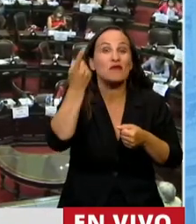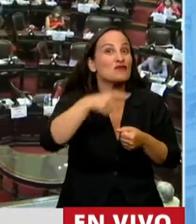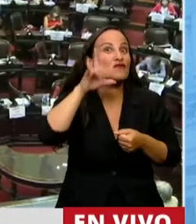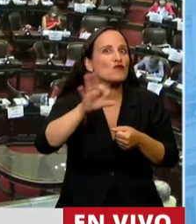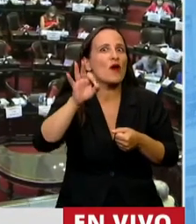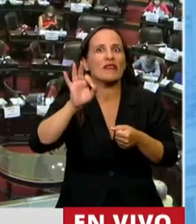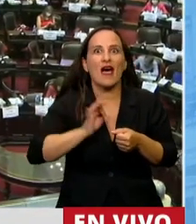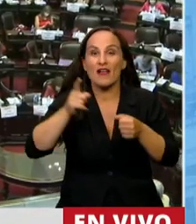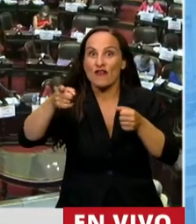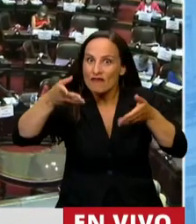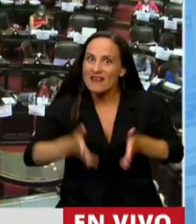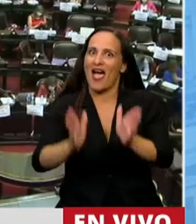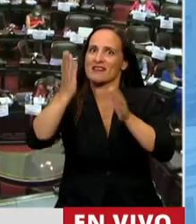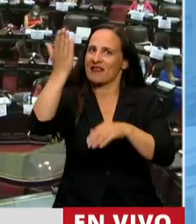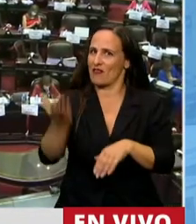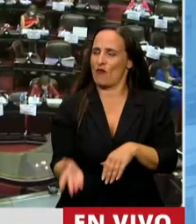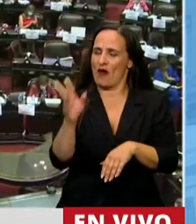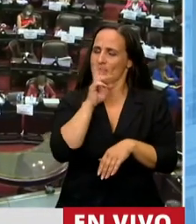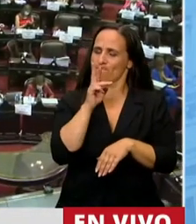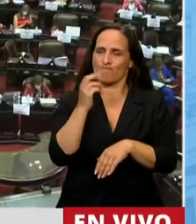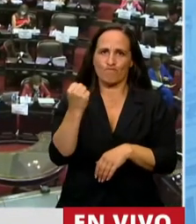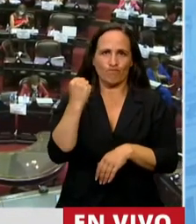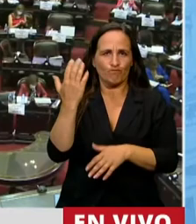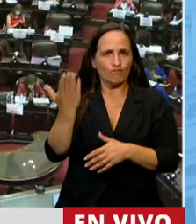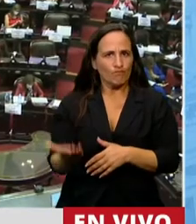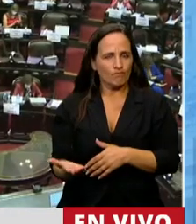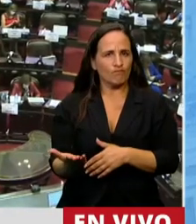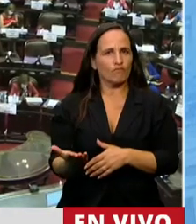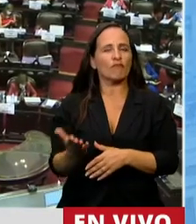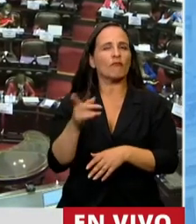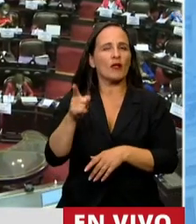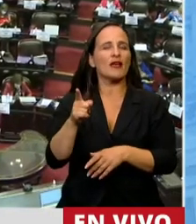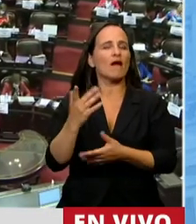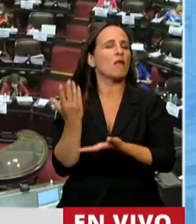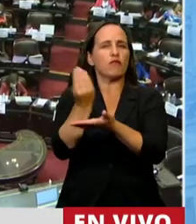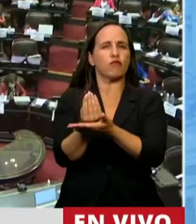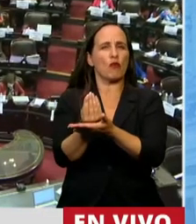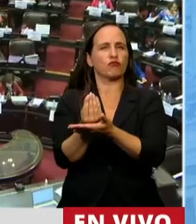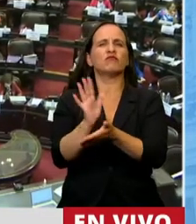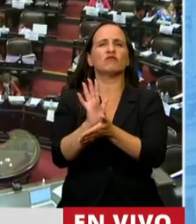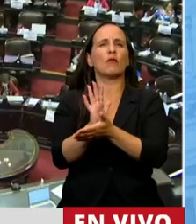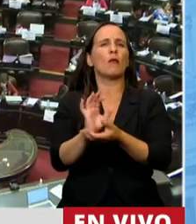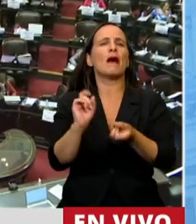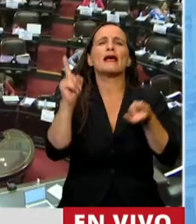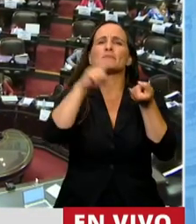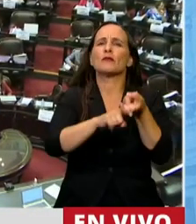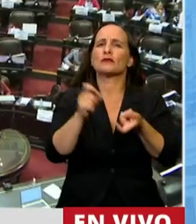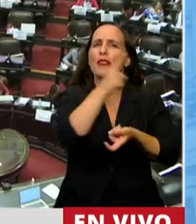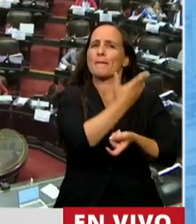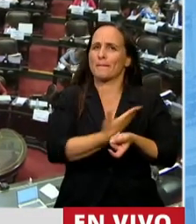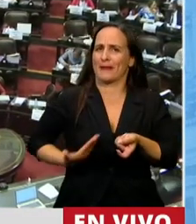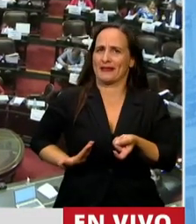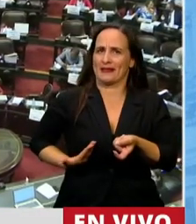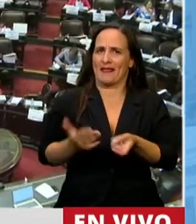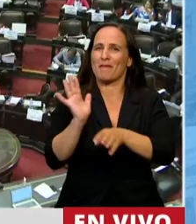natalicio de una gran señora que supo honrar su rango de primera dama del país. Muchas